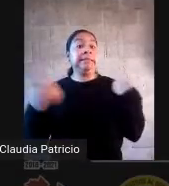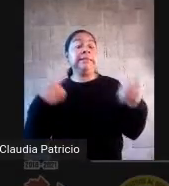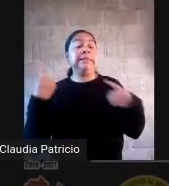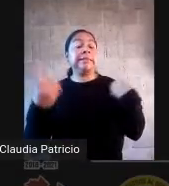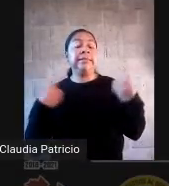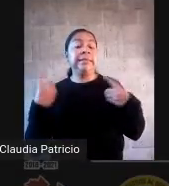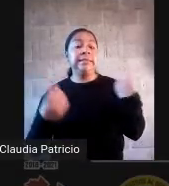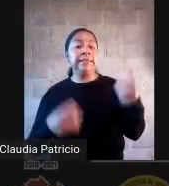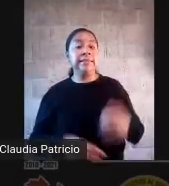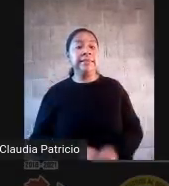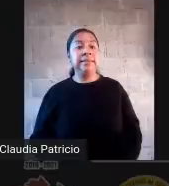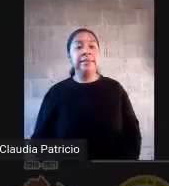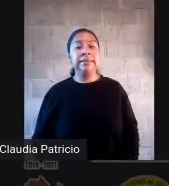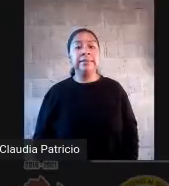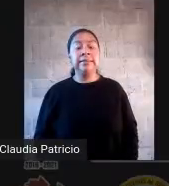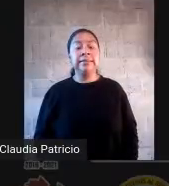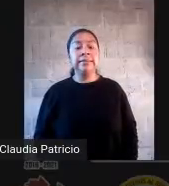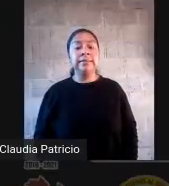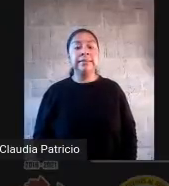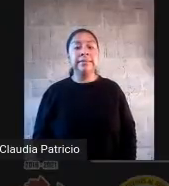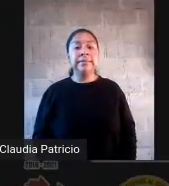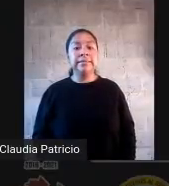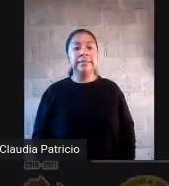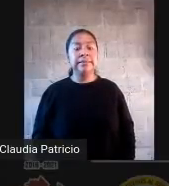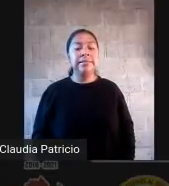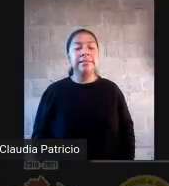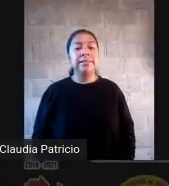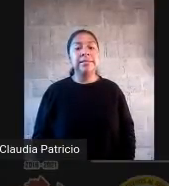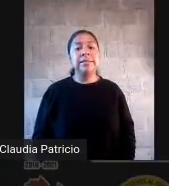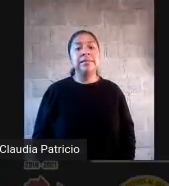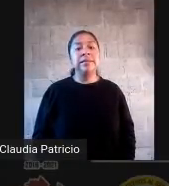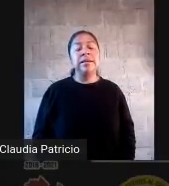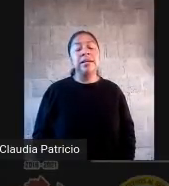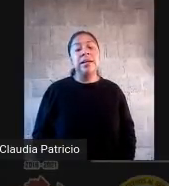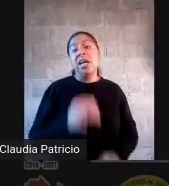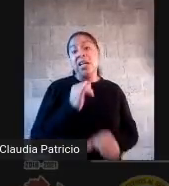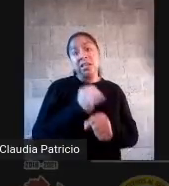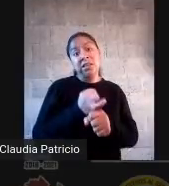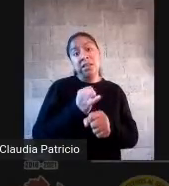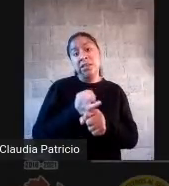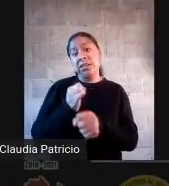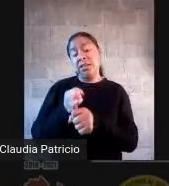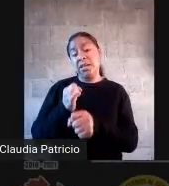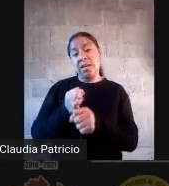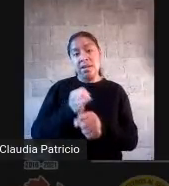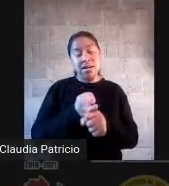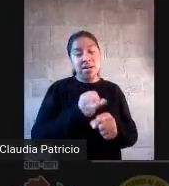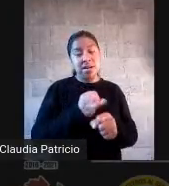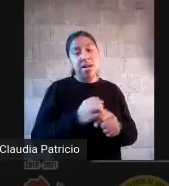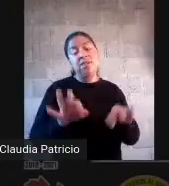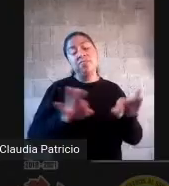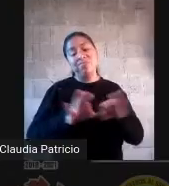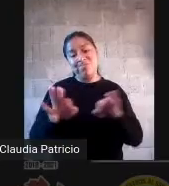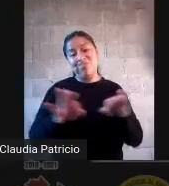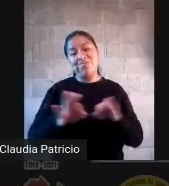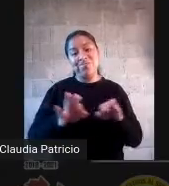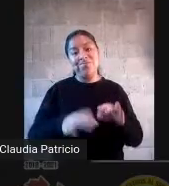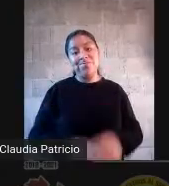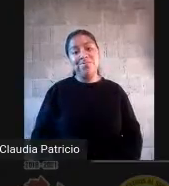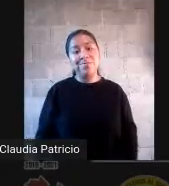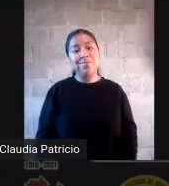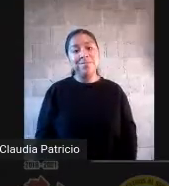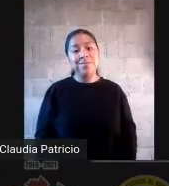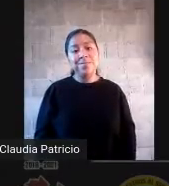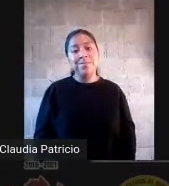cuando ya se trata de escenarios virtuales. De escenarios, por ejemplo, en plataformas. Podemos hablar de la plataforma